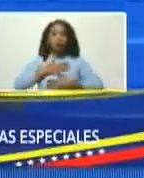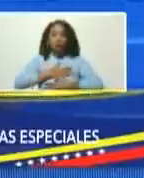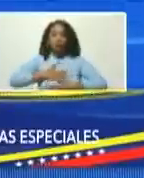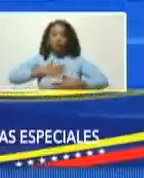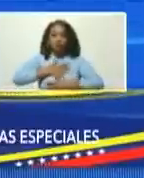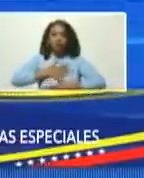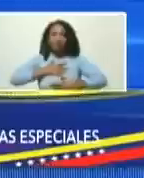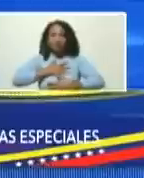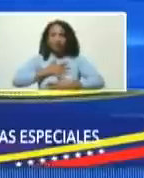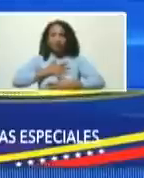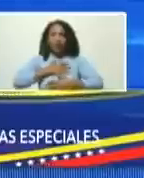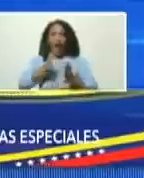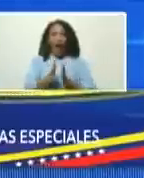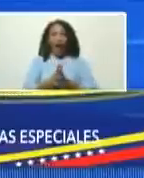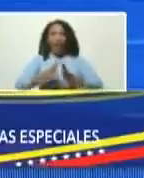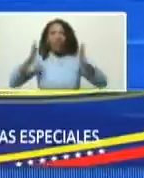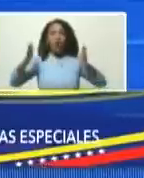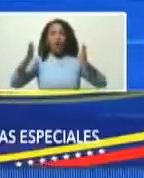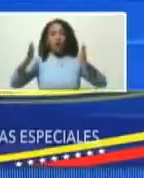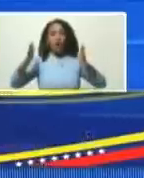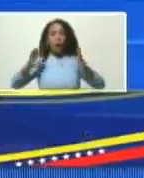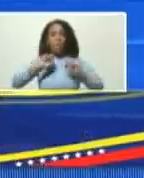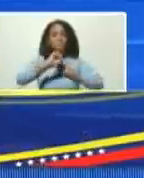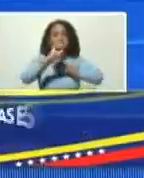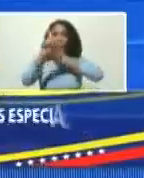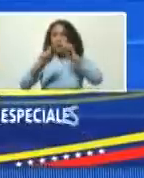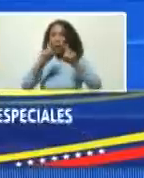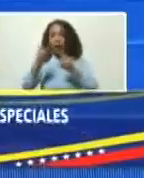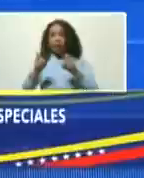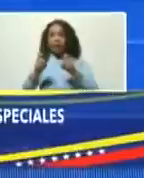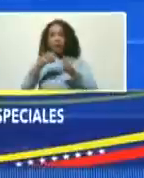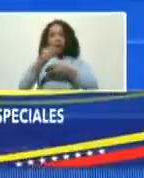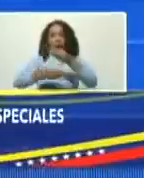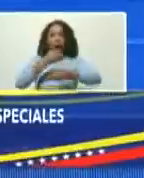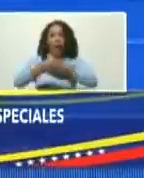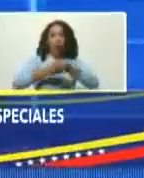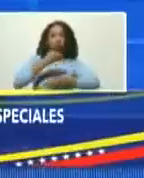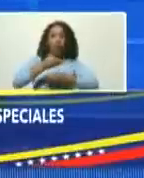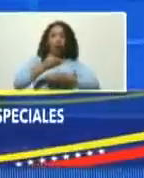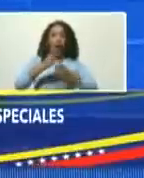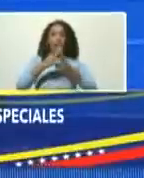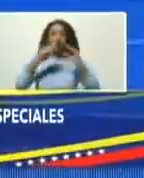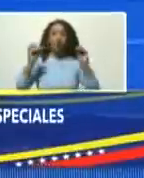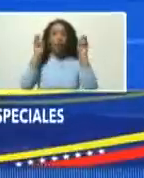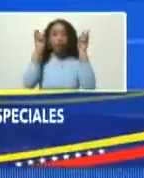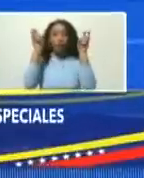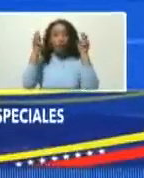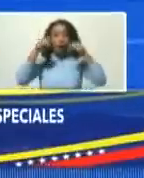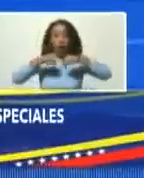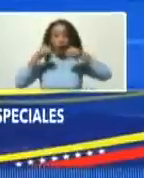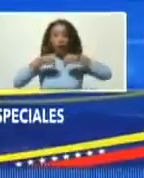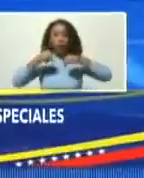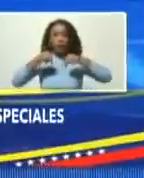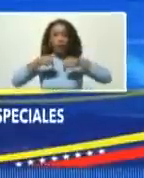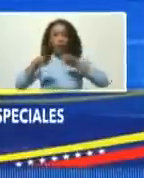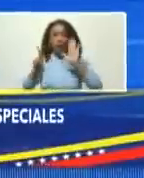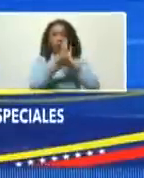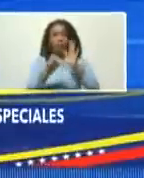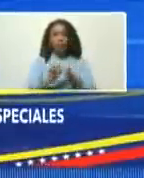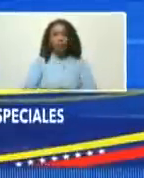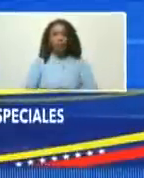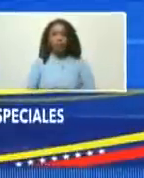con el enorme consenso que se ha concretado en torno a esta ley.